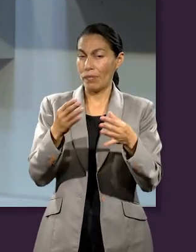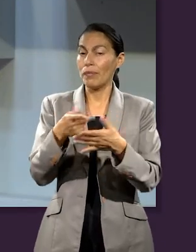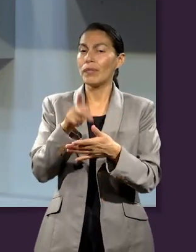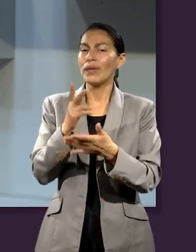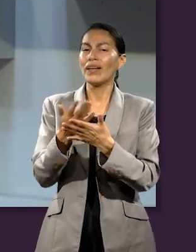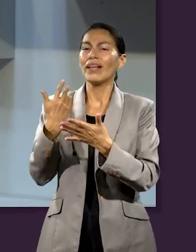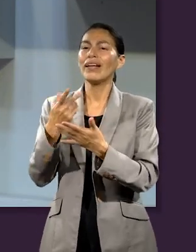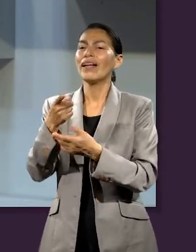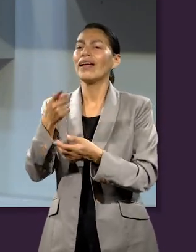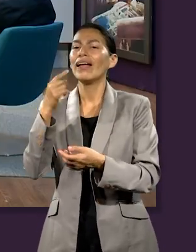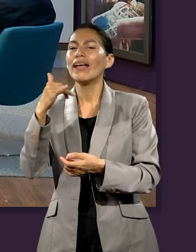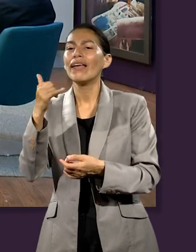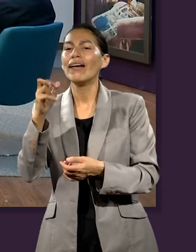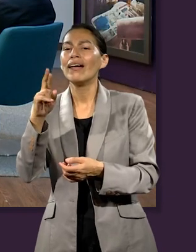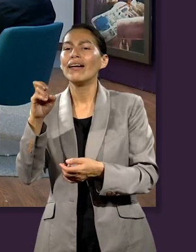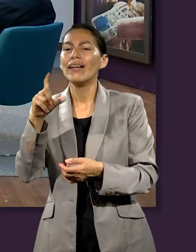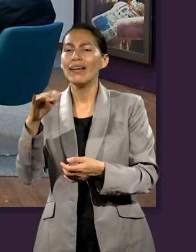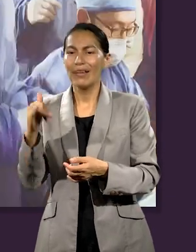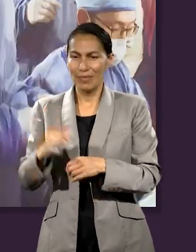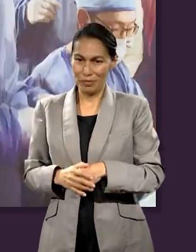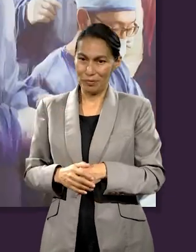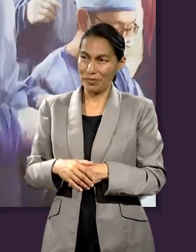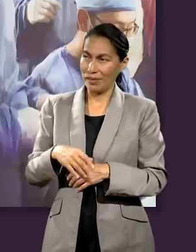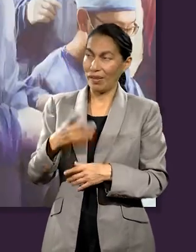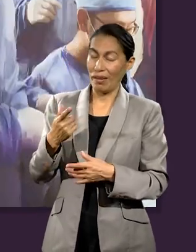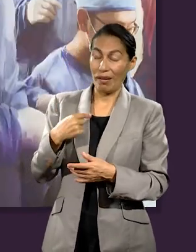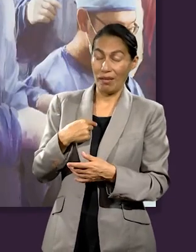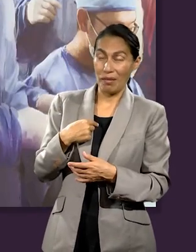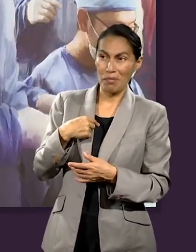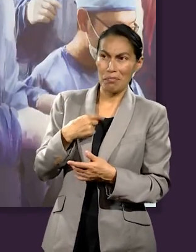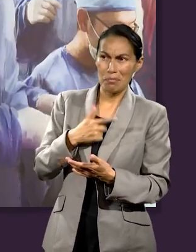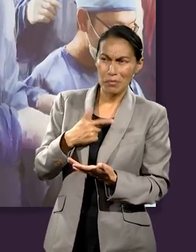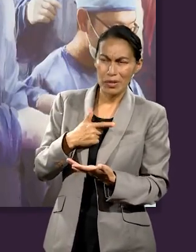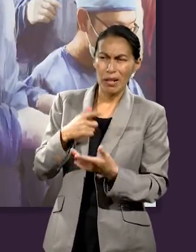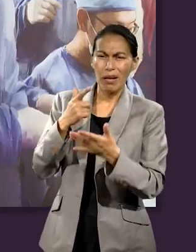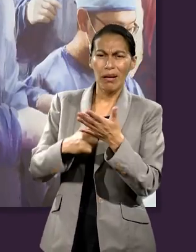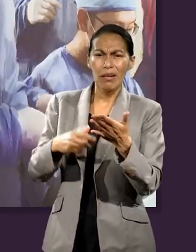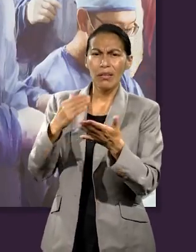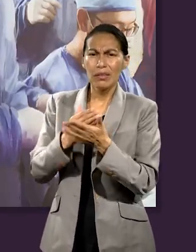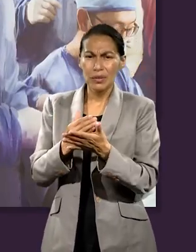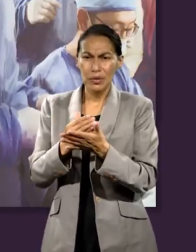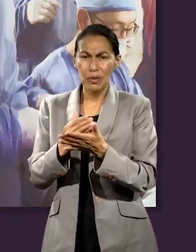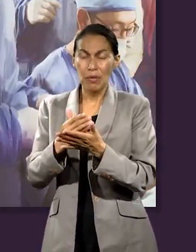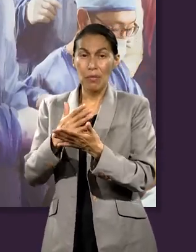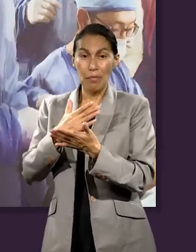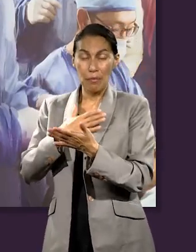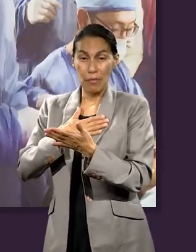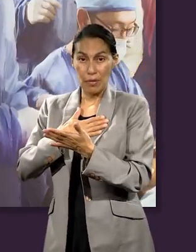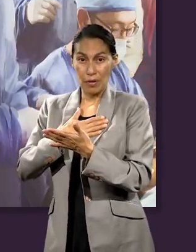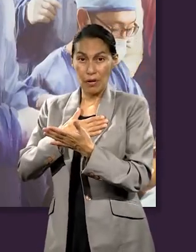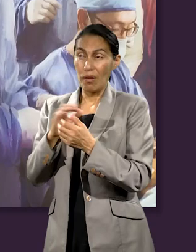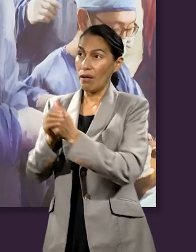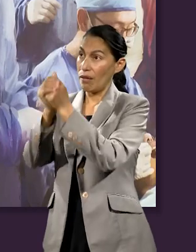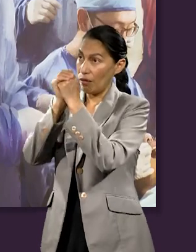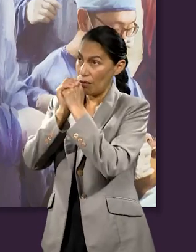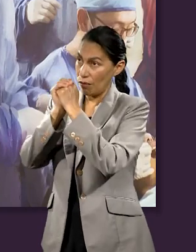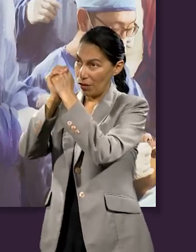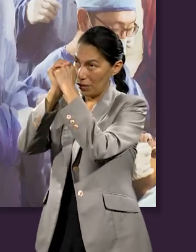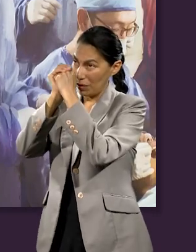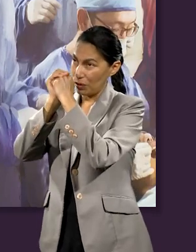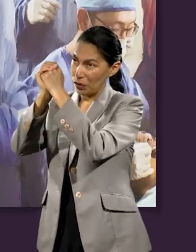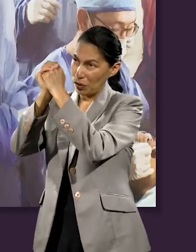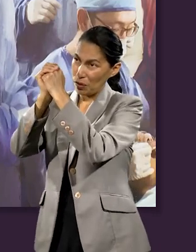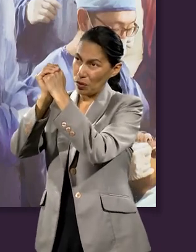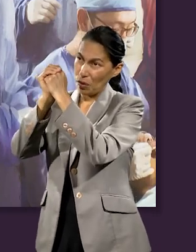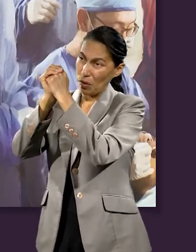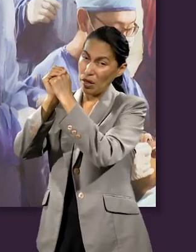antes vamos a escuchar a Yareli. Algo que me llamó mucho la atención es que la lección fue muy clara de que mi adoración no está completa